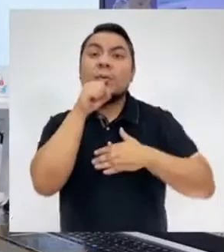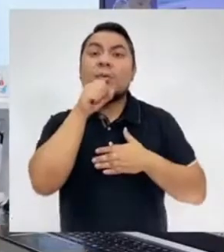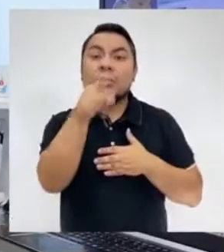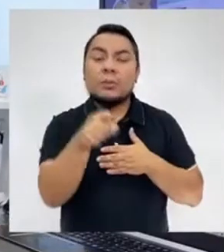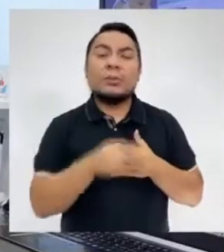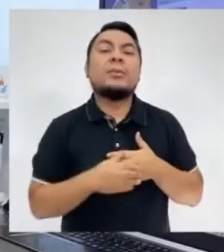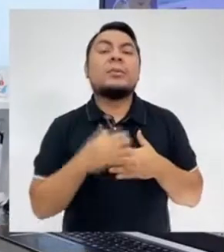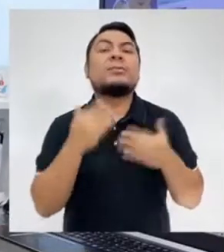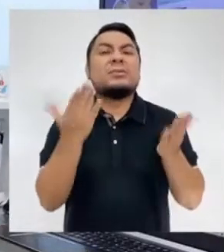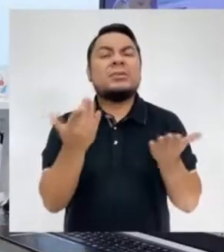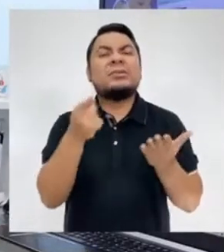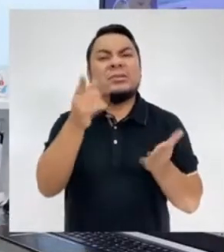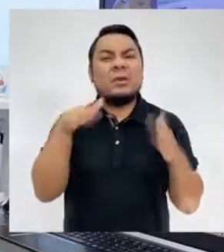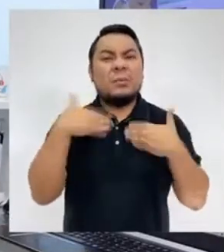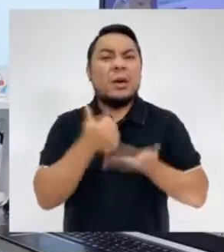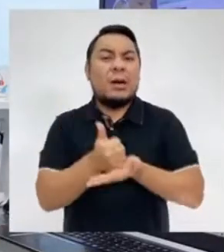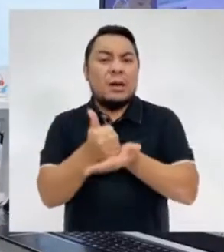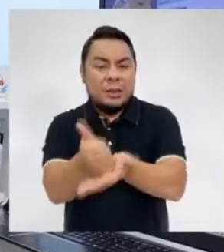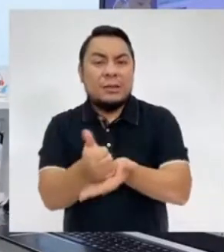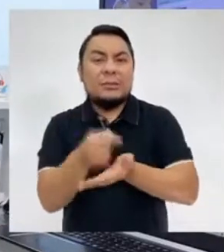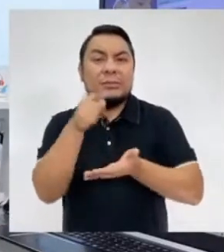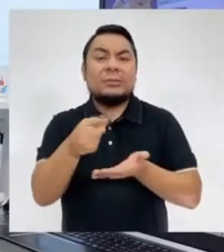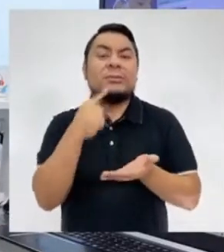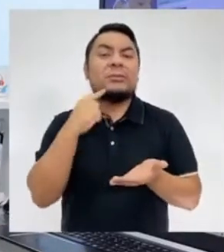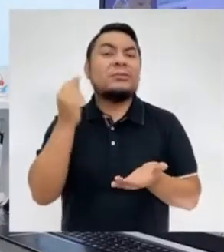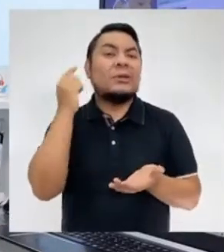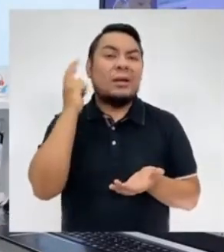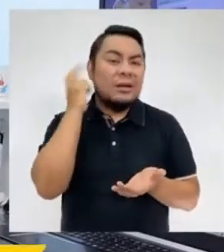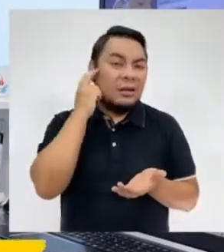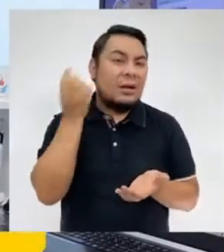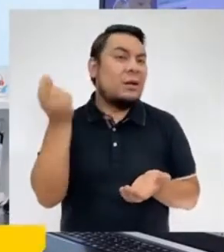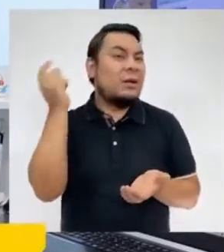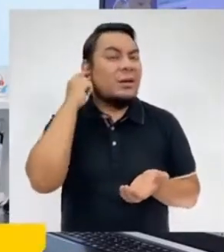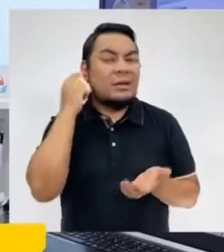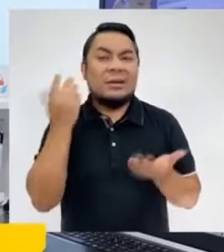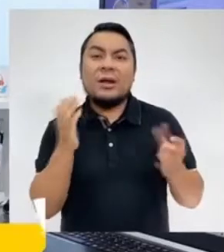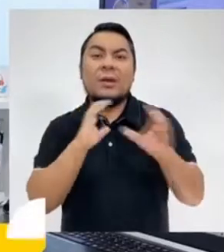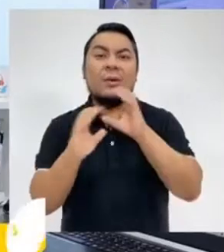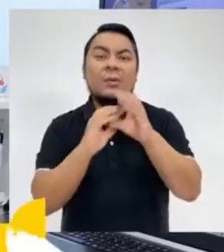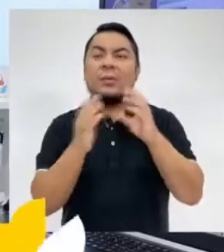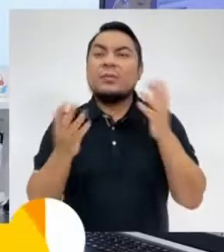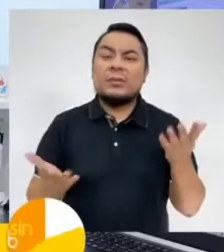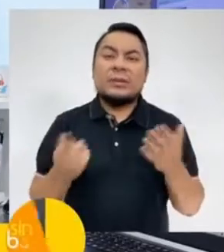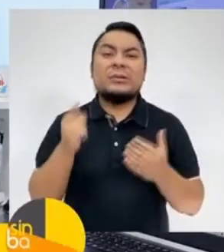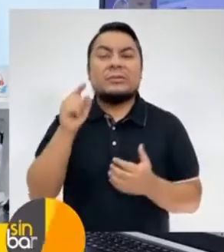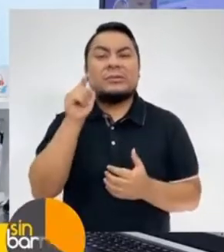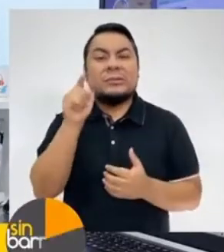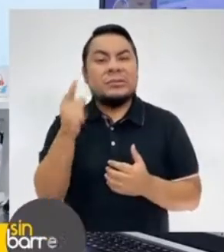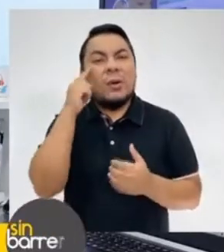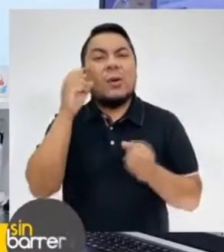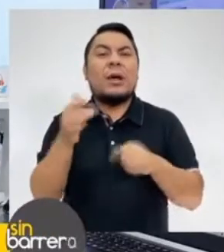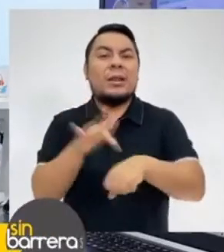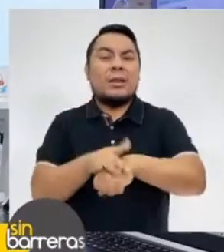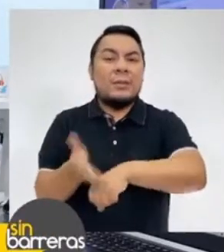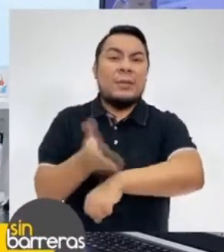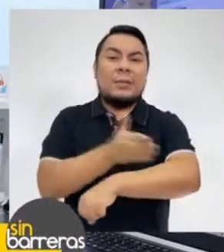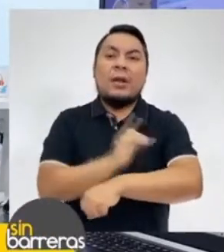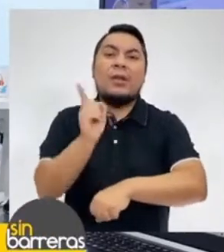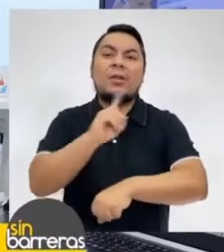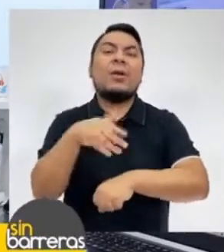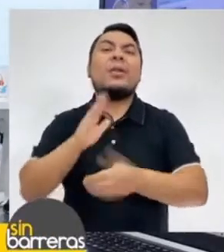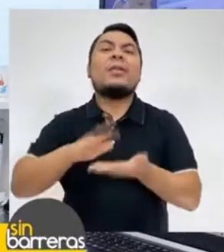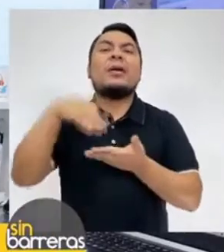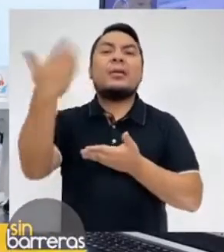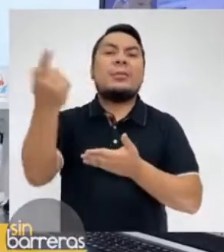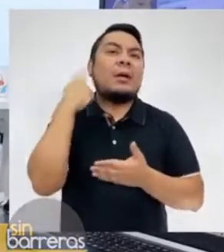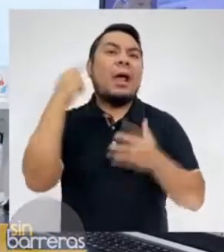adulto mayor pues lo ideal es que le puedan ayudar con la adaptación de audífonos medicados para que se pueda comunicar desde una forma temprana y no